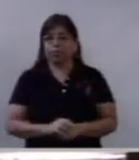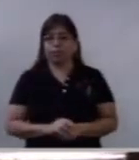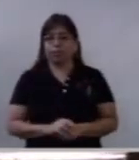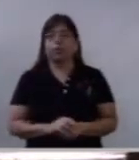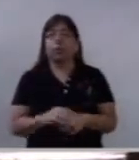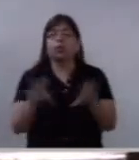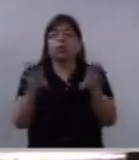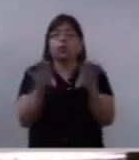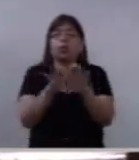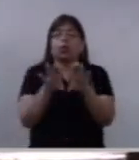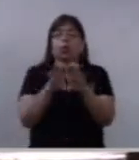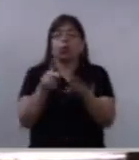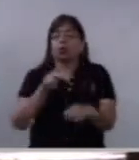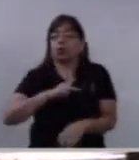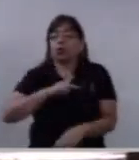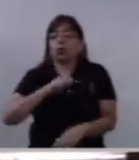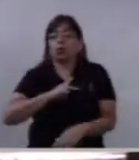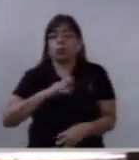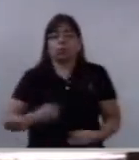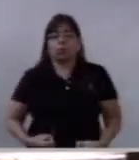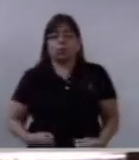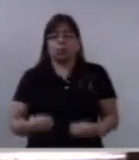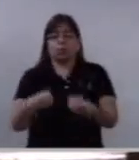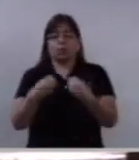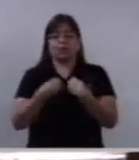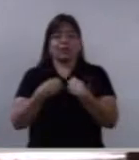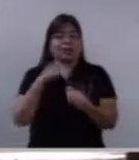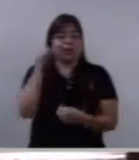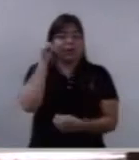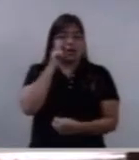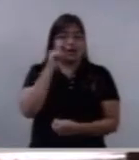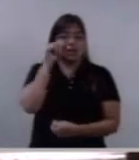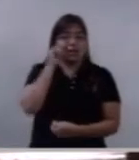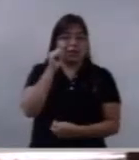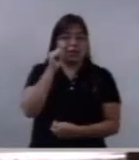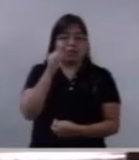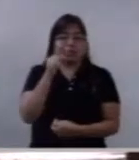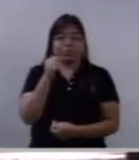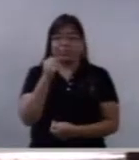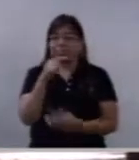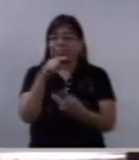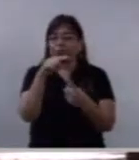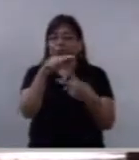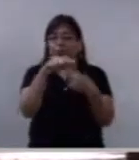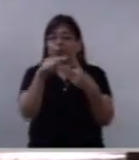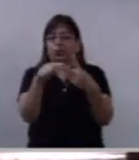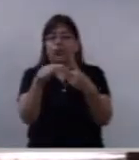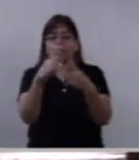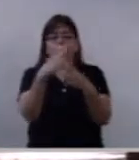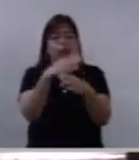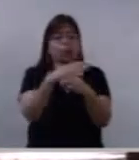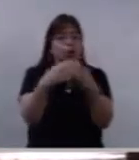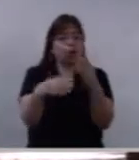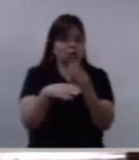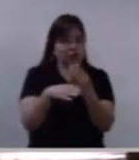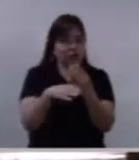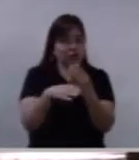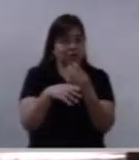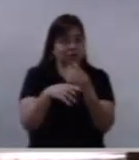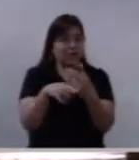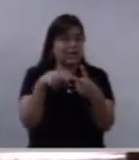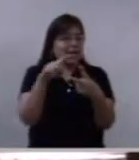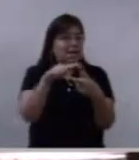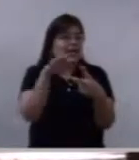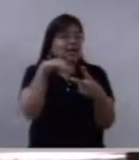como nuestra vida, siempre hay esos contrastes. Queremos hacer el